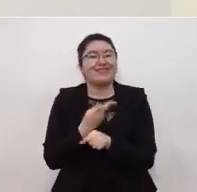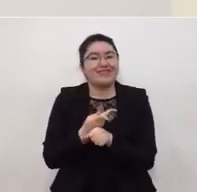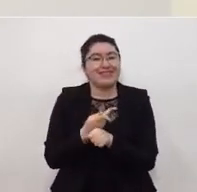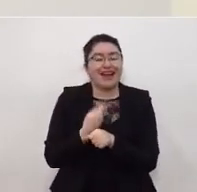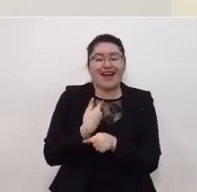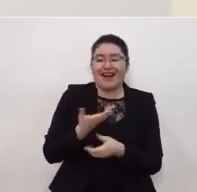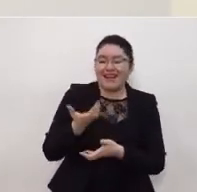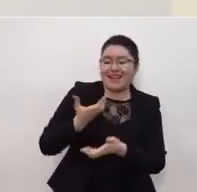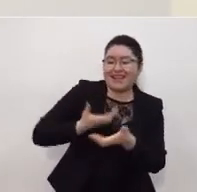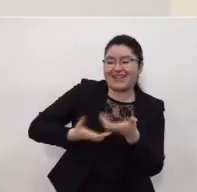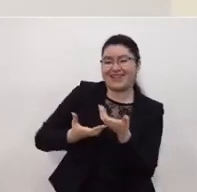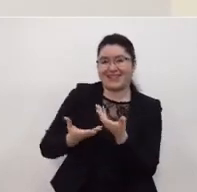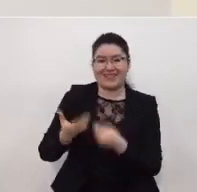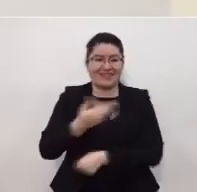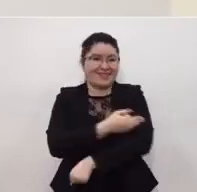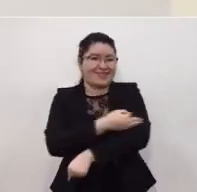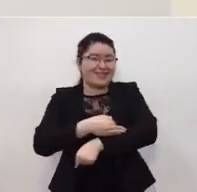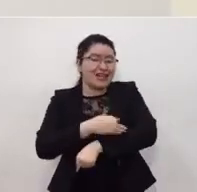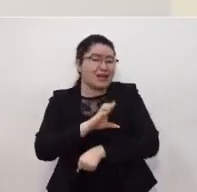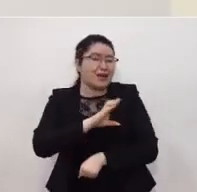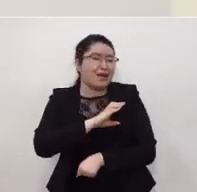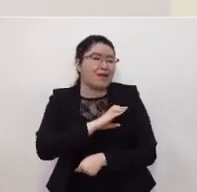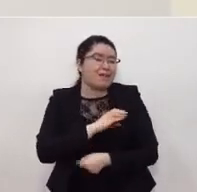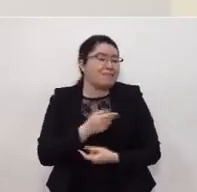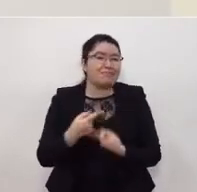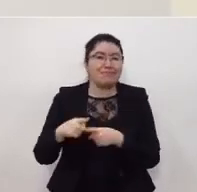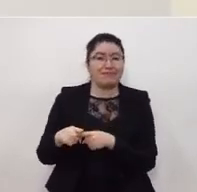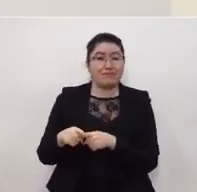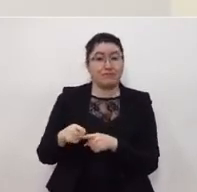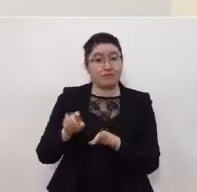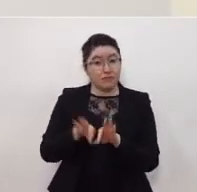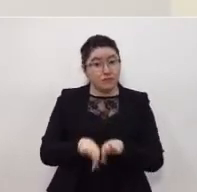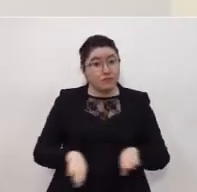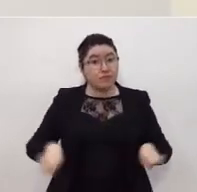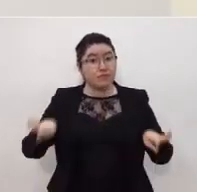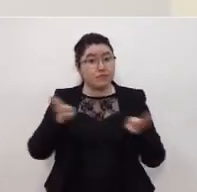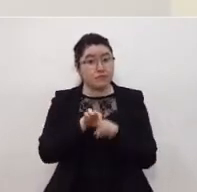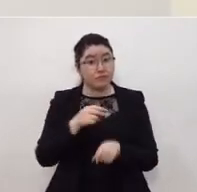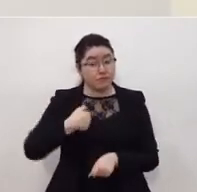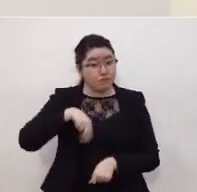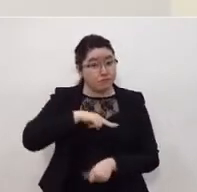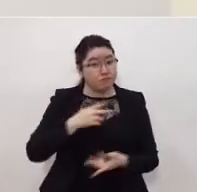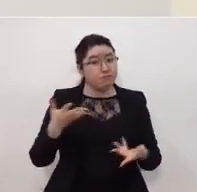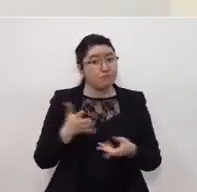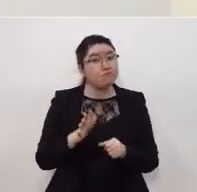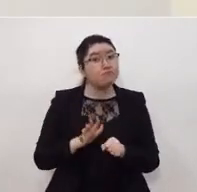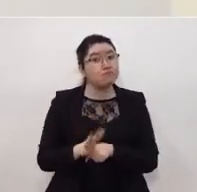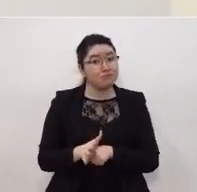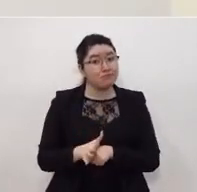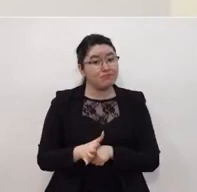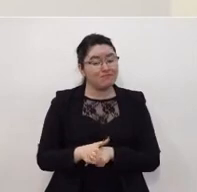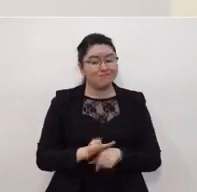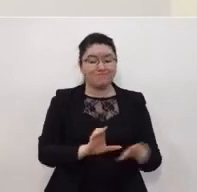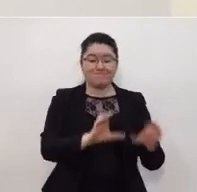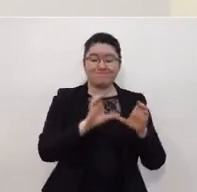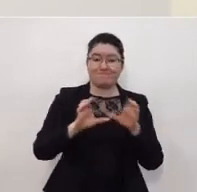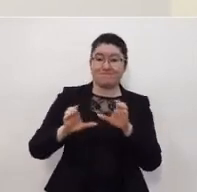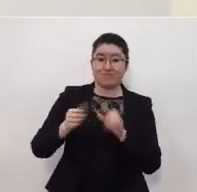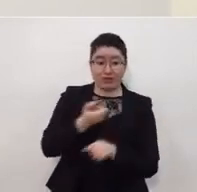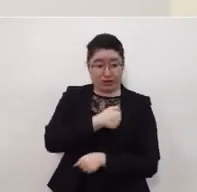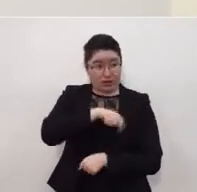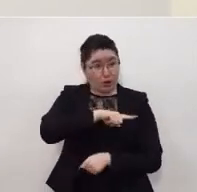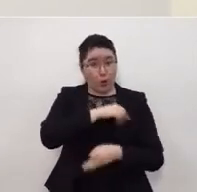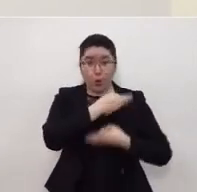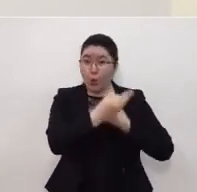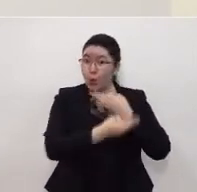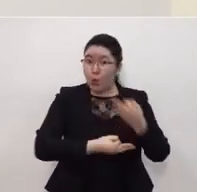estar con nuestra familia con nuestros seres queridos y lo más importante que podemos hacer en estas fechas es cuidar la salud de todos